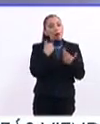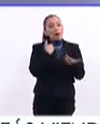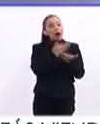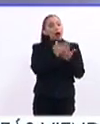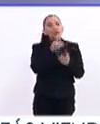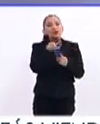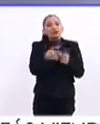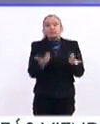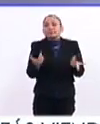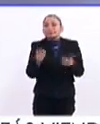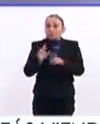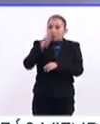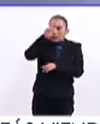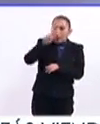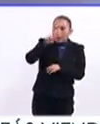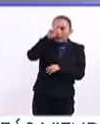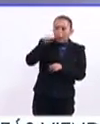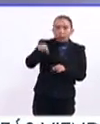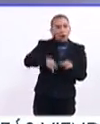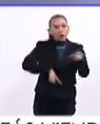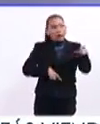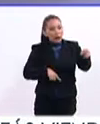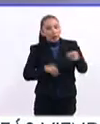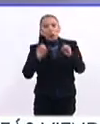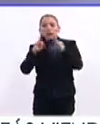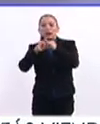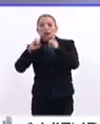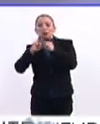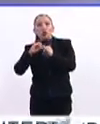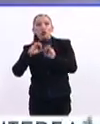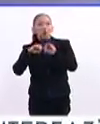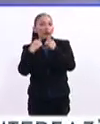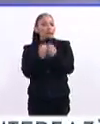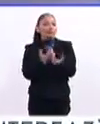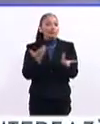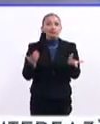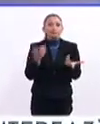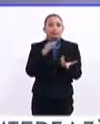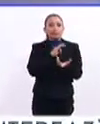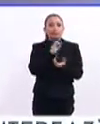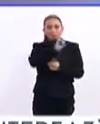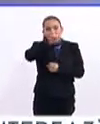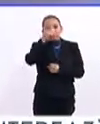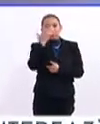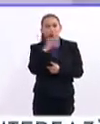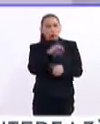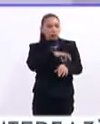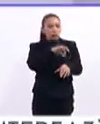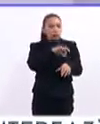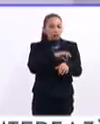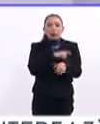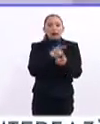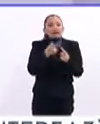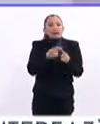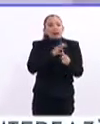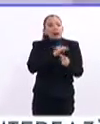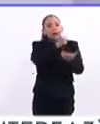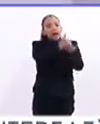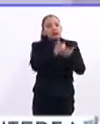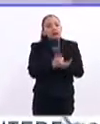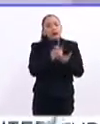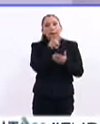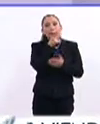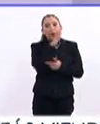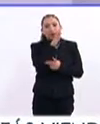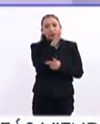instancias, tanto de gobierno, instituciones, organizaciones, incluso especialistas, médicos, a quiénes se pueden recurrir